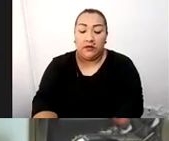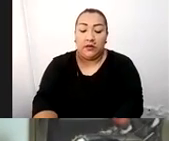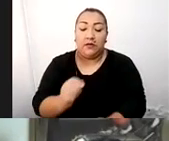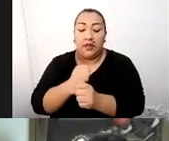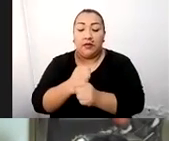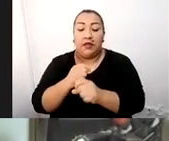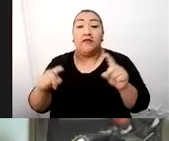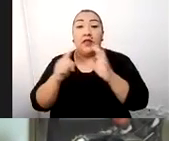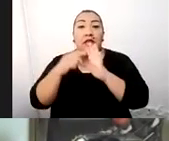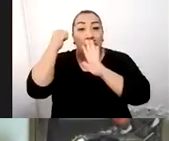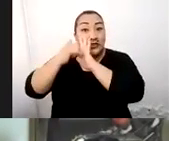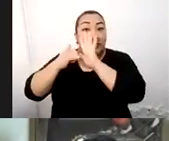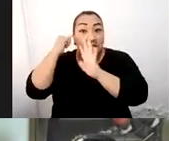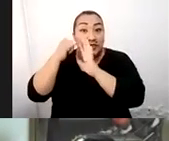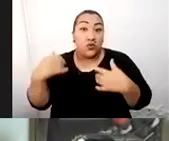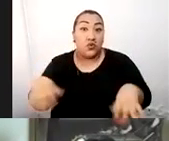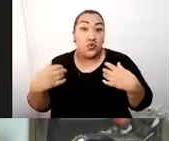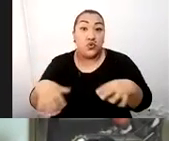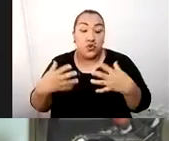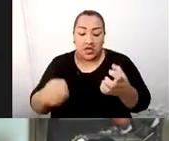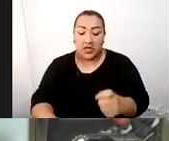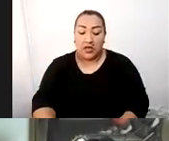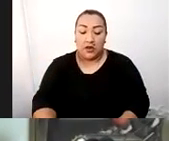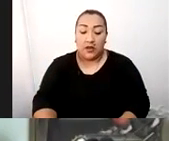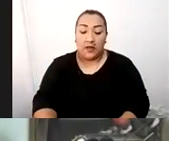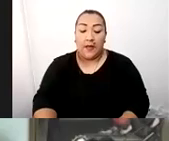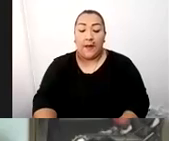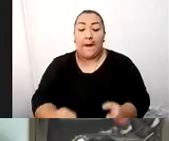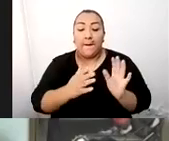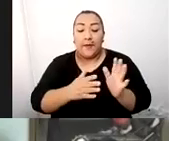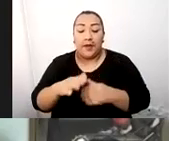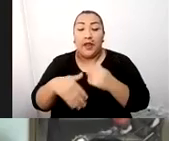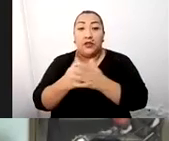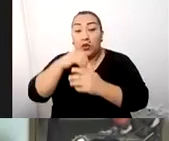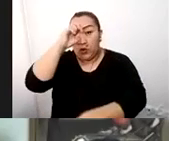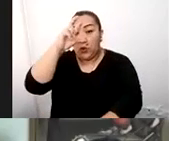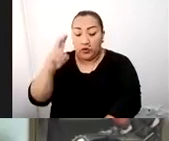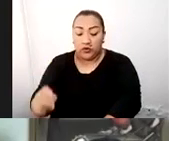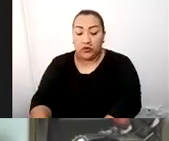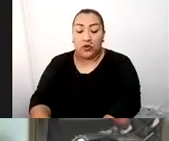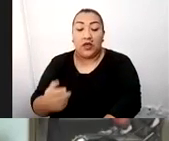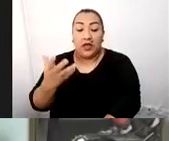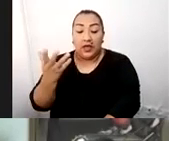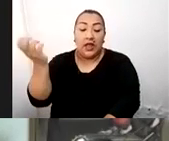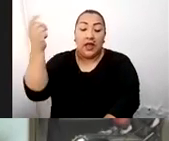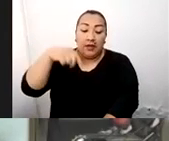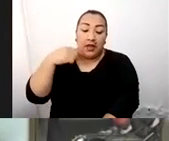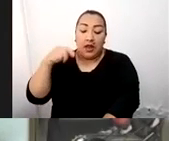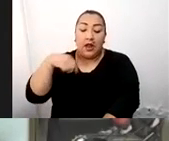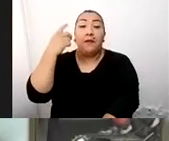cinematográfico. Es decir, queremos preparar al Cusco para que más producciones se interesen en venir. El próximo año,